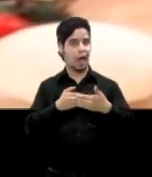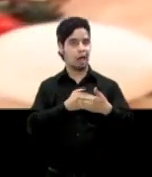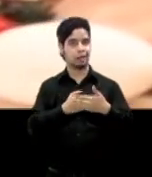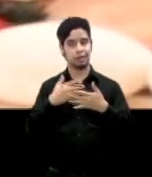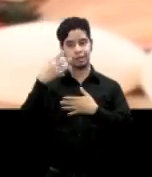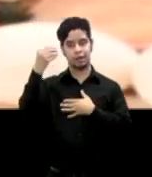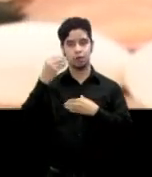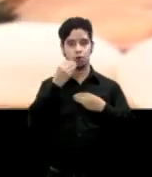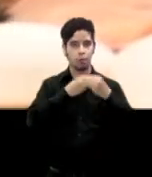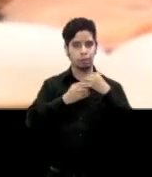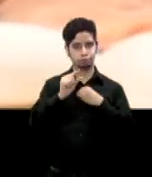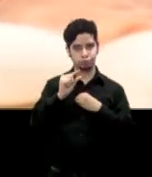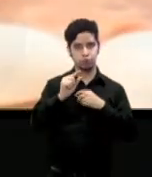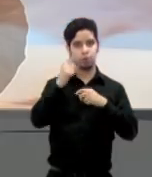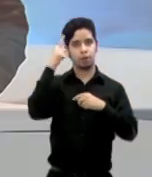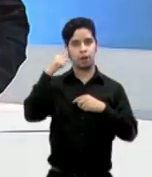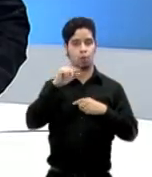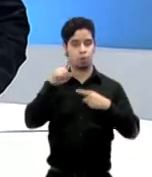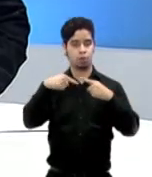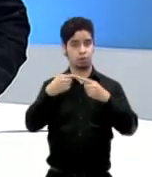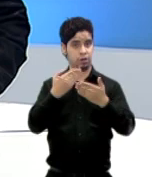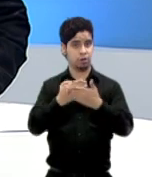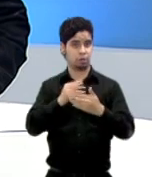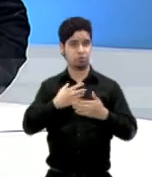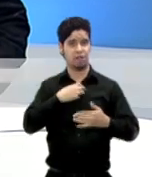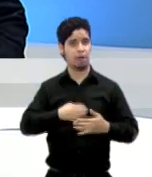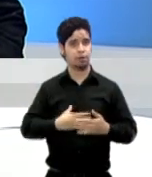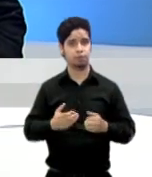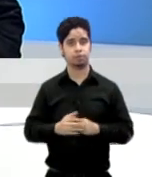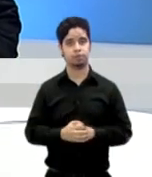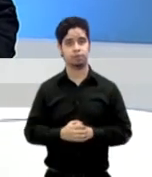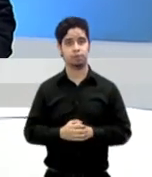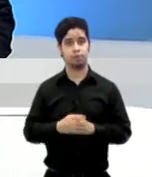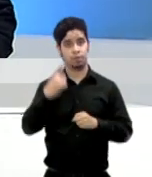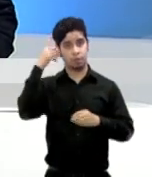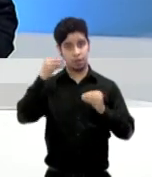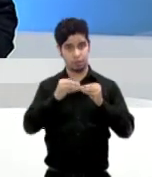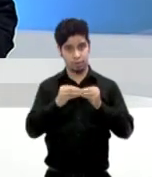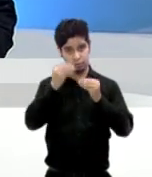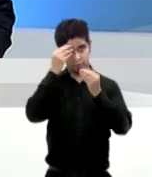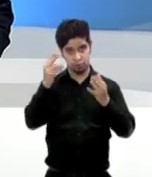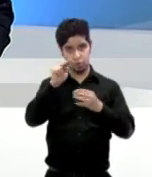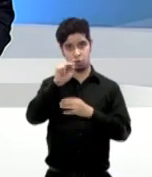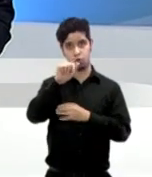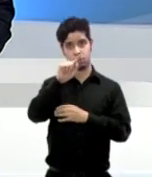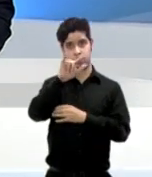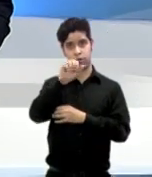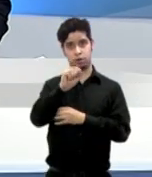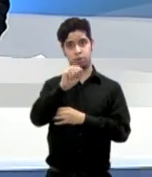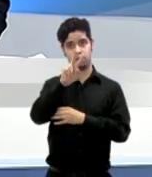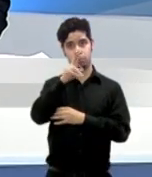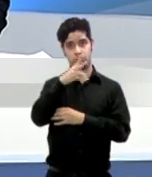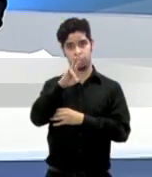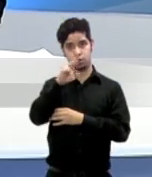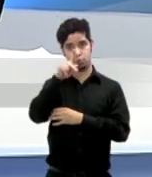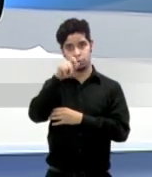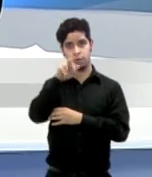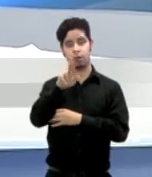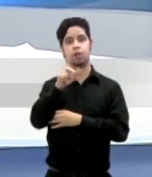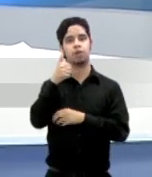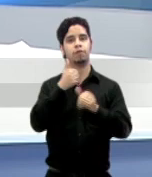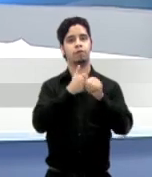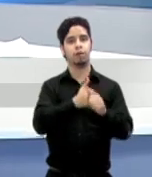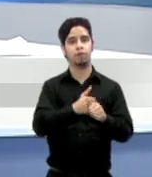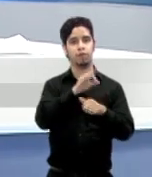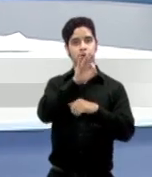tendrás el control para ver estas y otras noticias visita nuestra página noticia 24 7 punto pr y síganos en